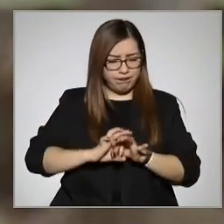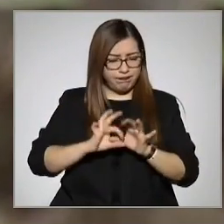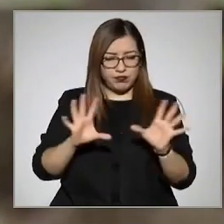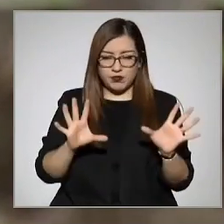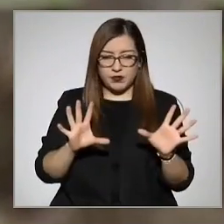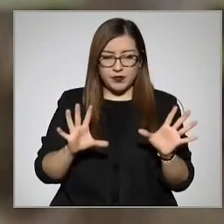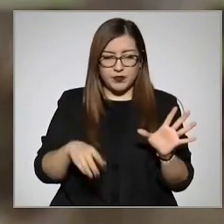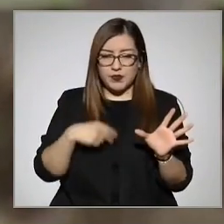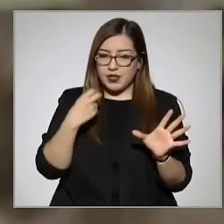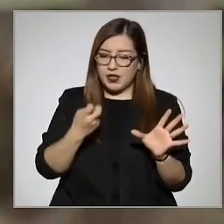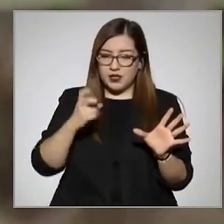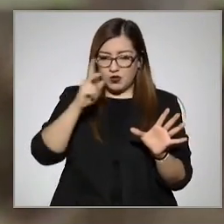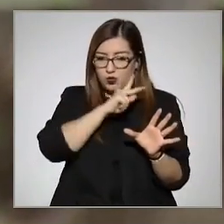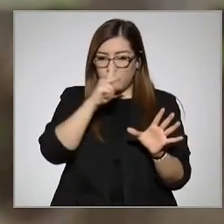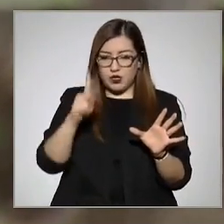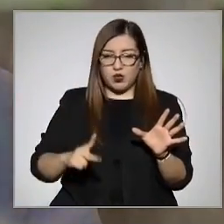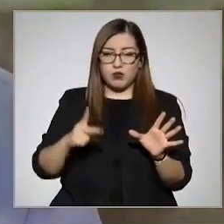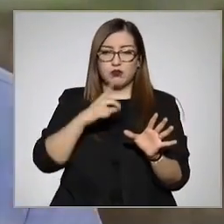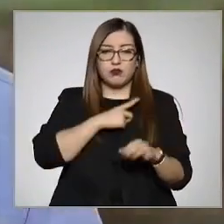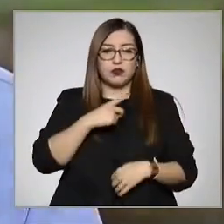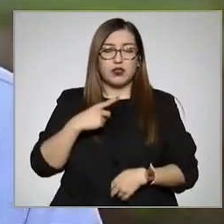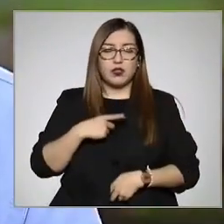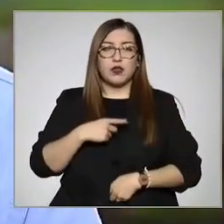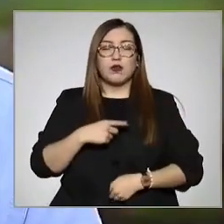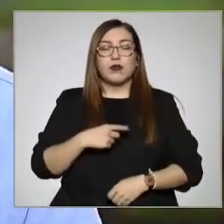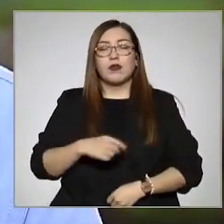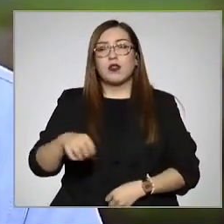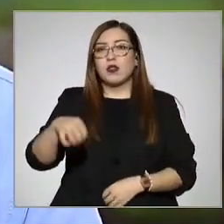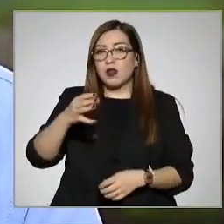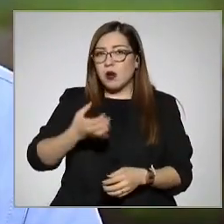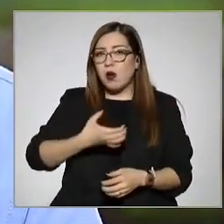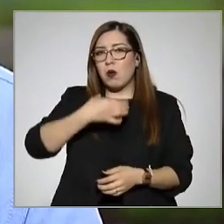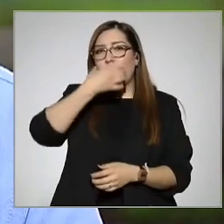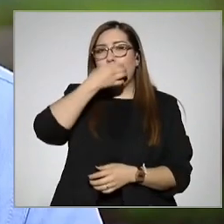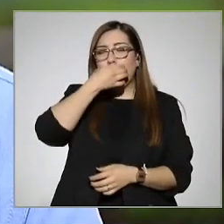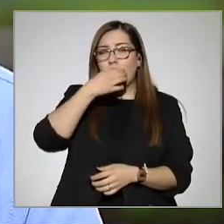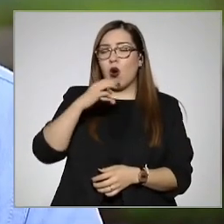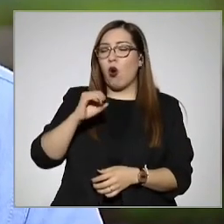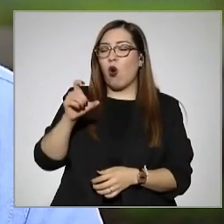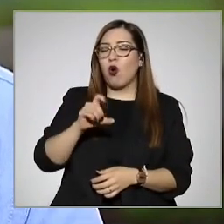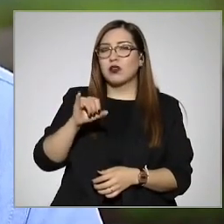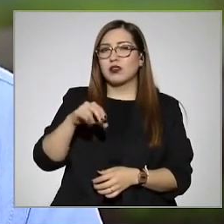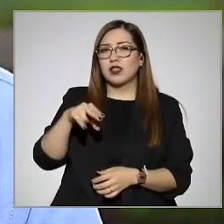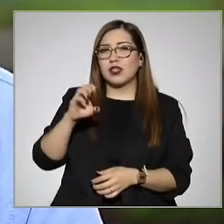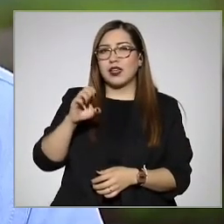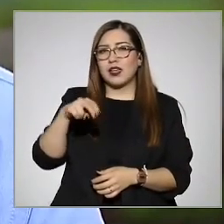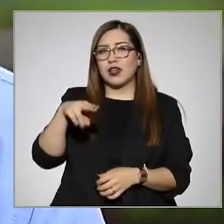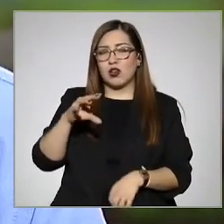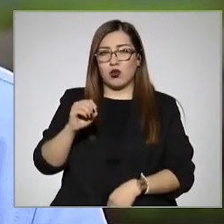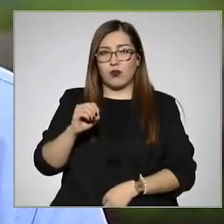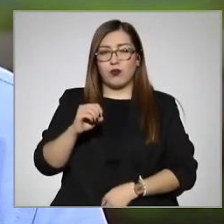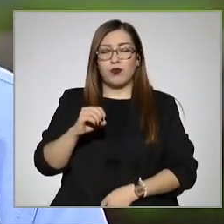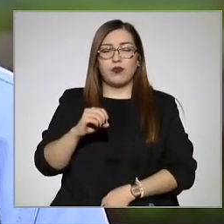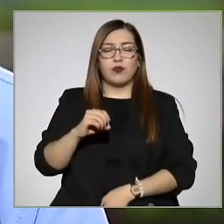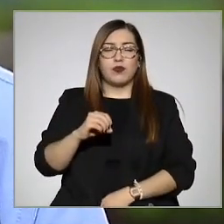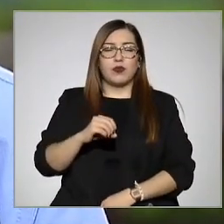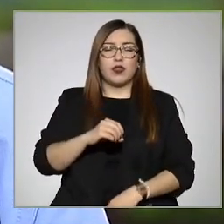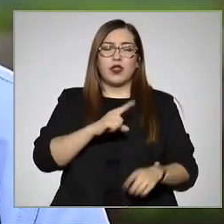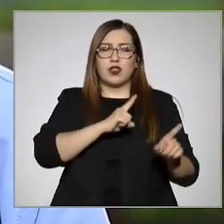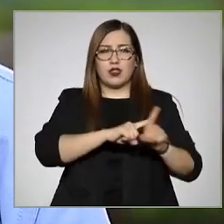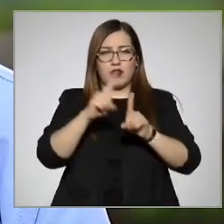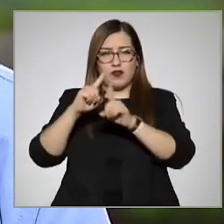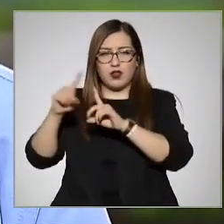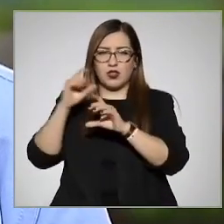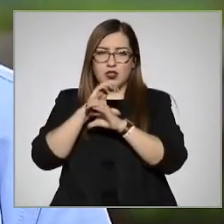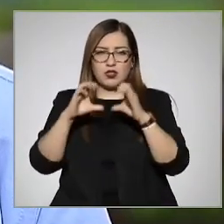ya cuando perdí el conocimiento, pues obviamente me tenía que poner oxígeno y, este, salbutamol y otros, este,